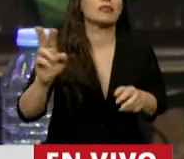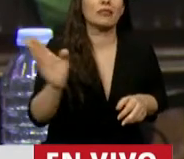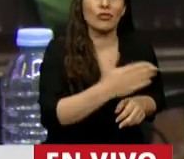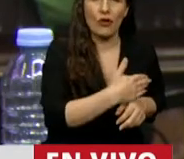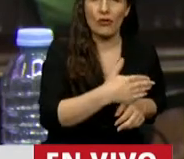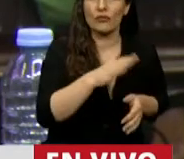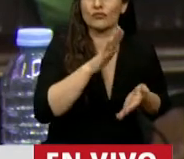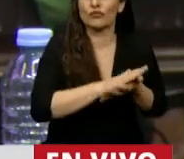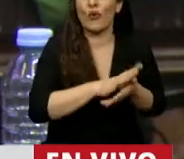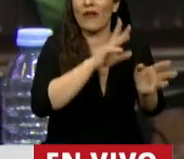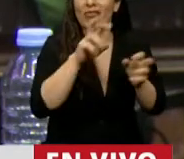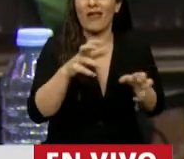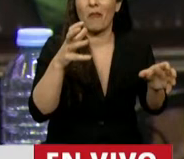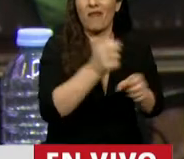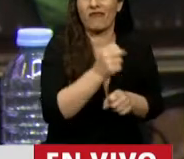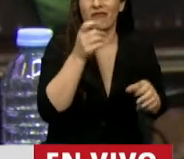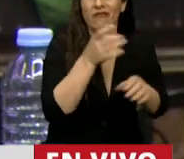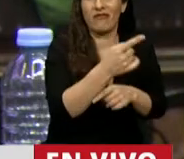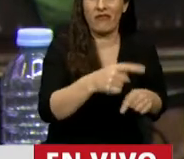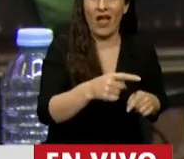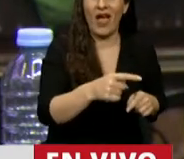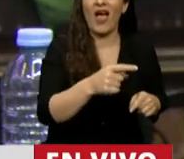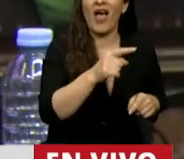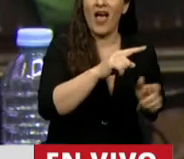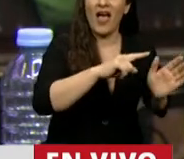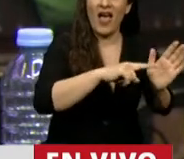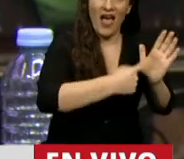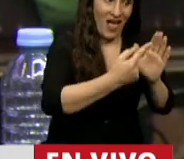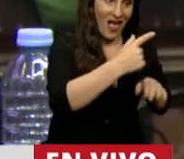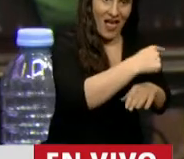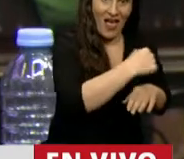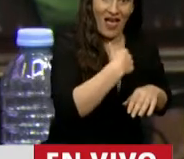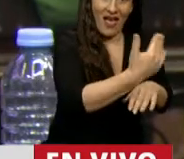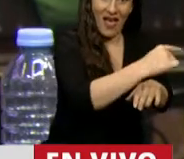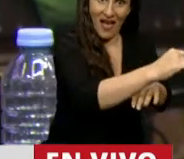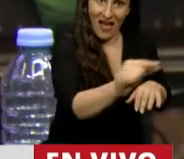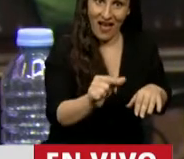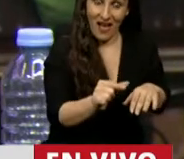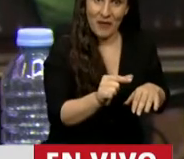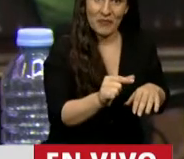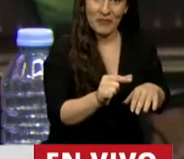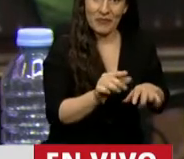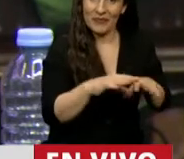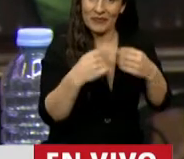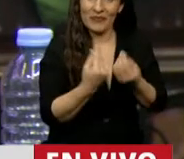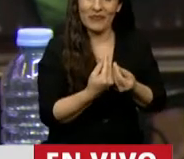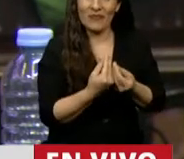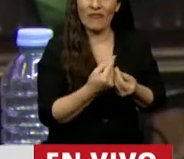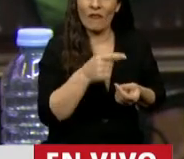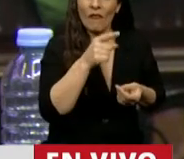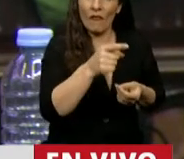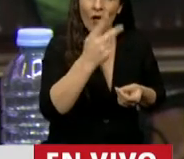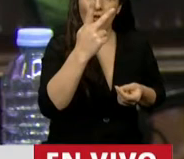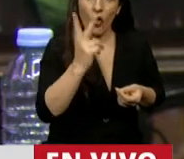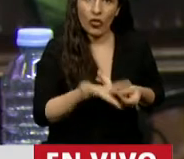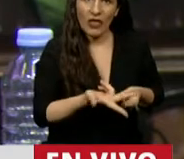transporte hay uno, para el AMBA, se distribuyen dos tercios de los dineros para